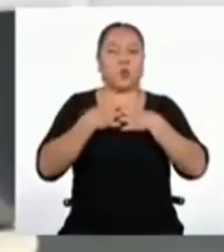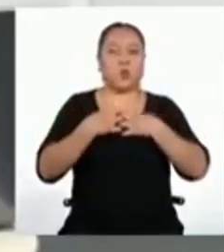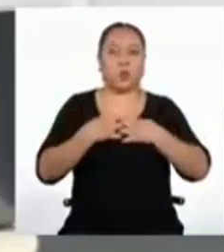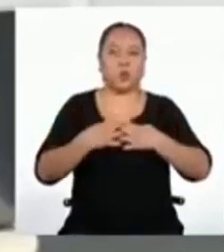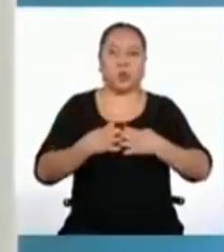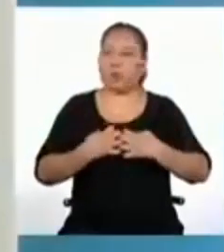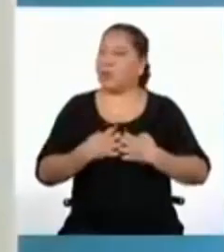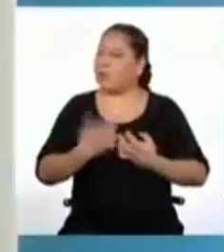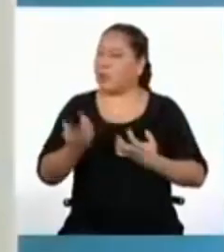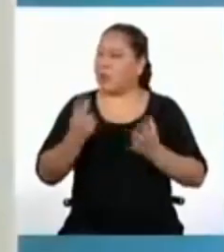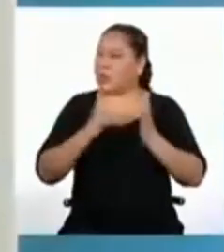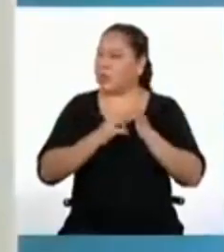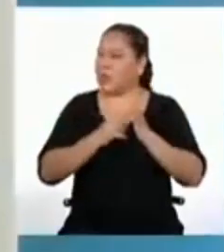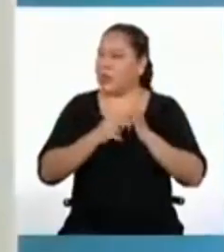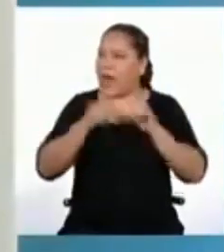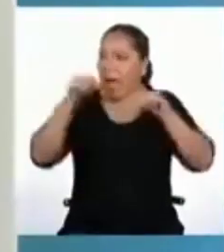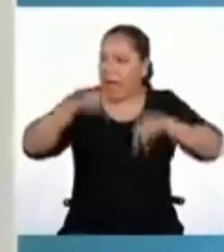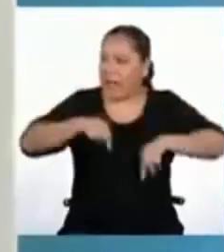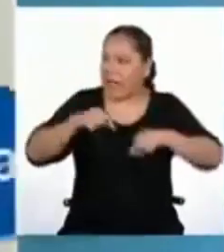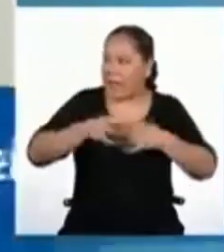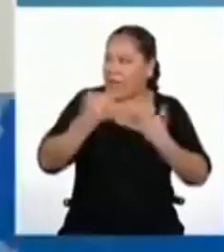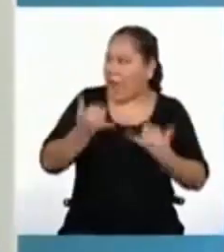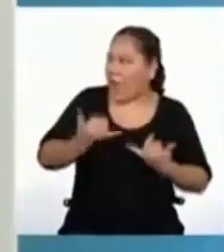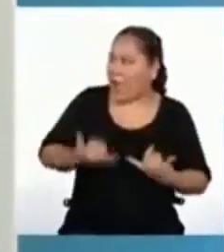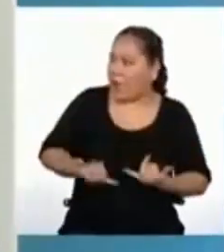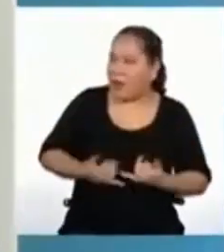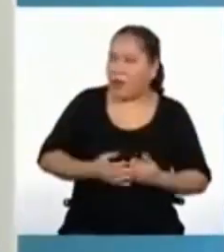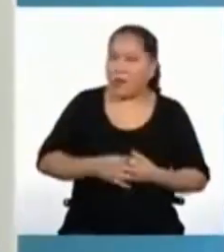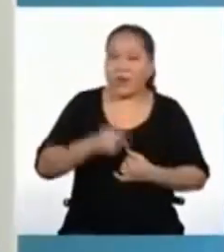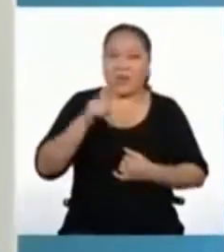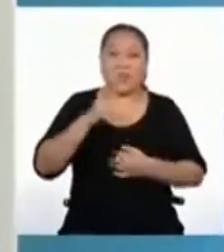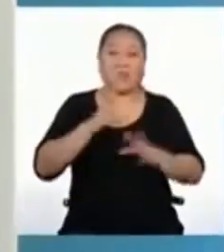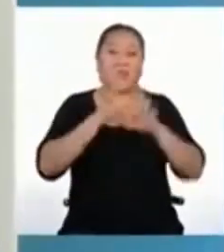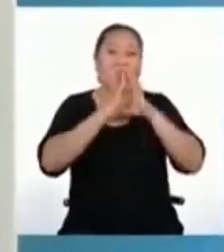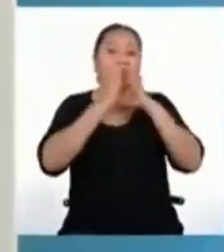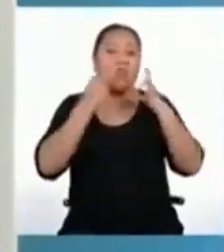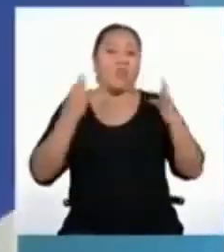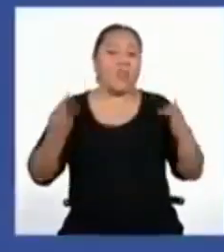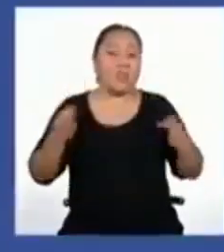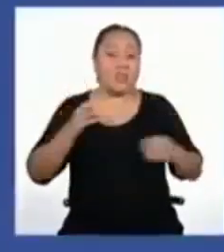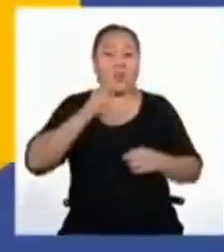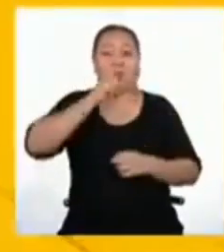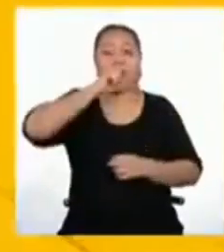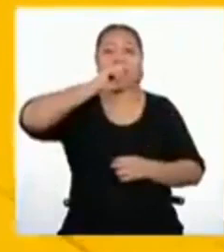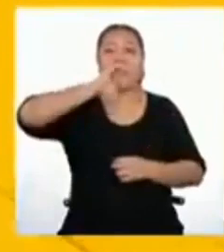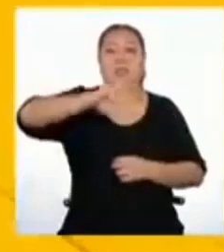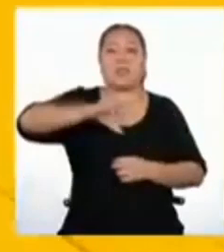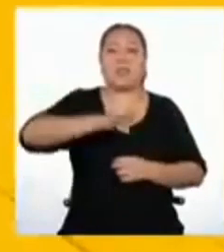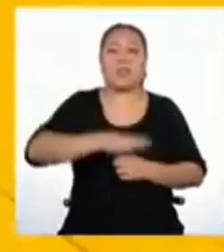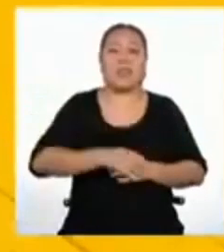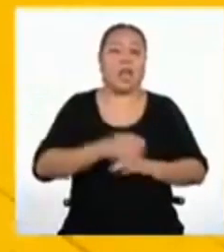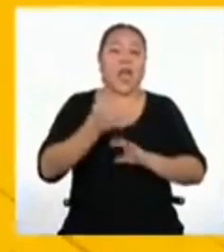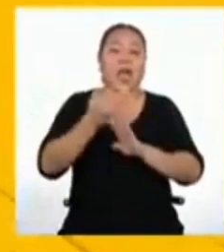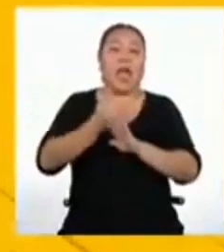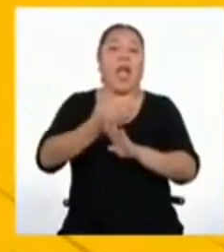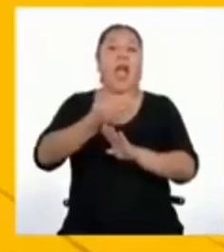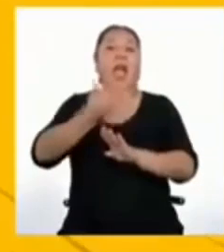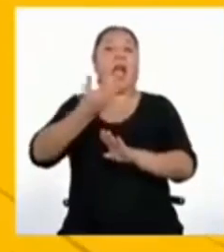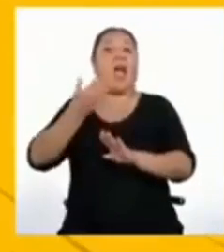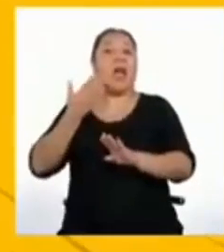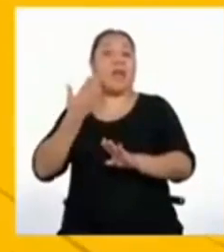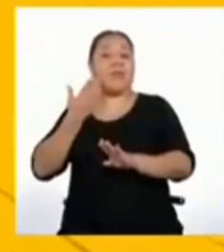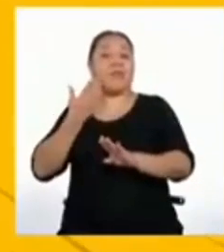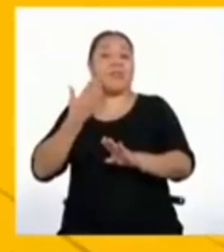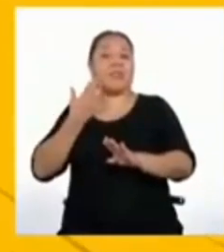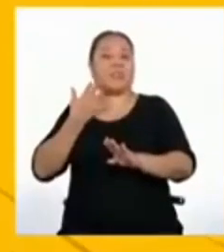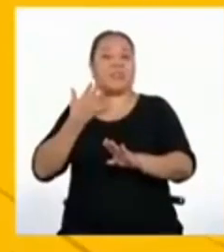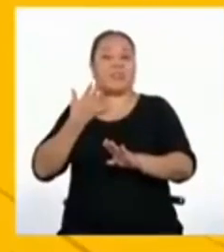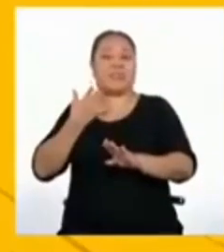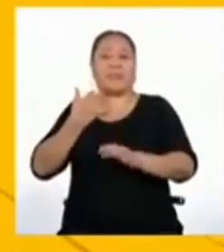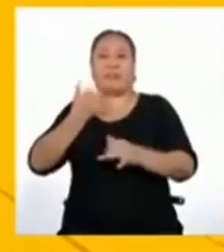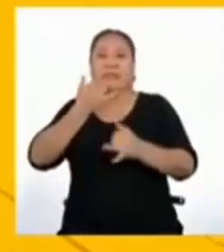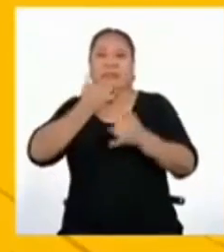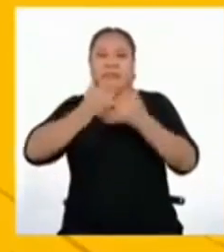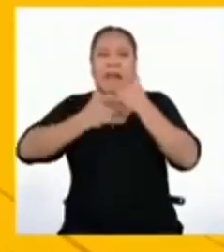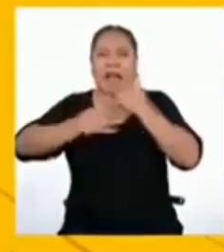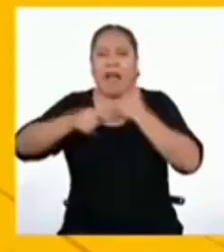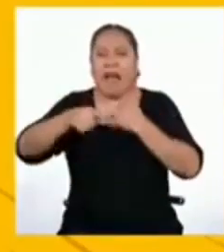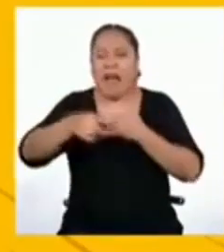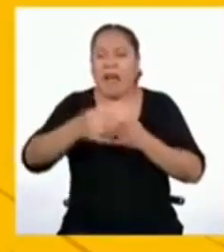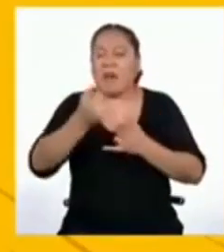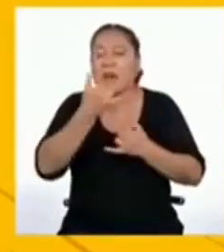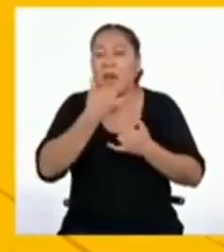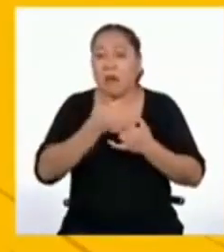la aquí y ahora. Esa es una expresión para referirnos a que antes de lamentarnos por el pasado